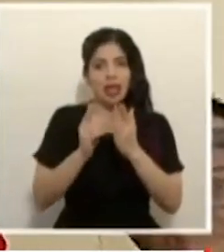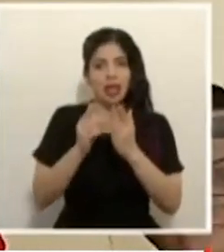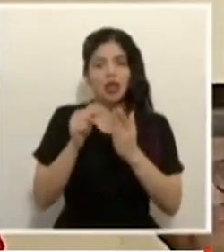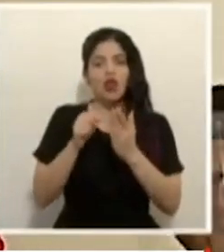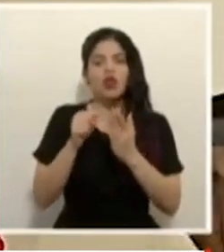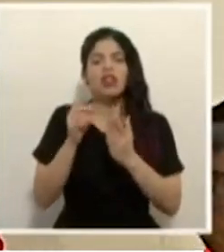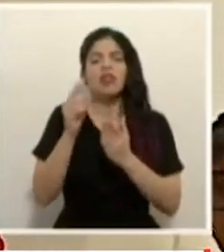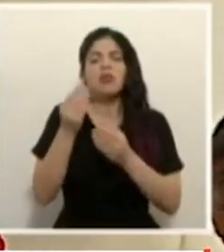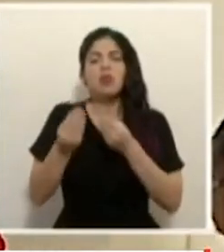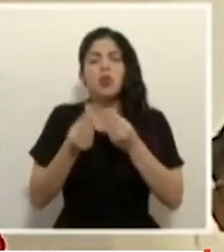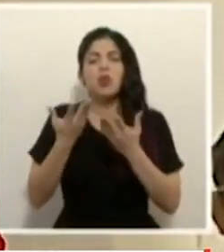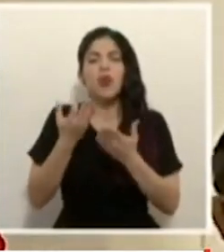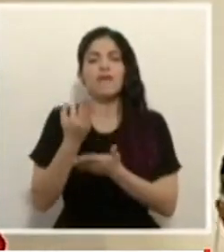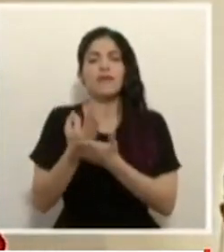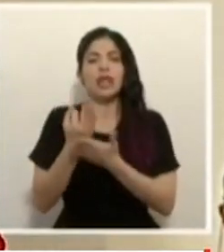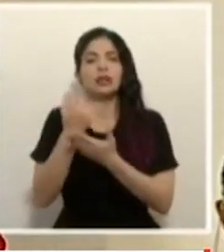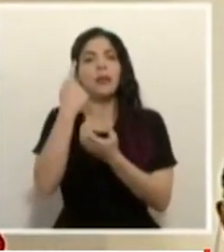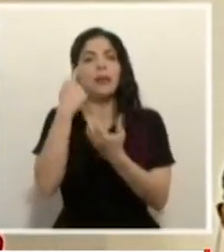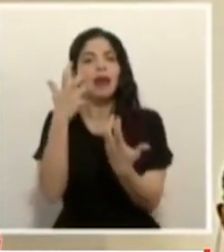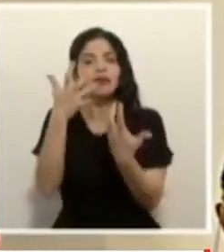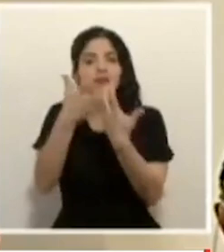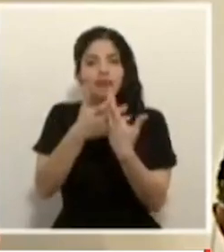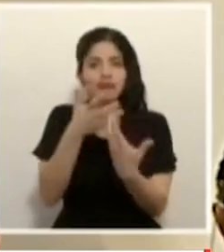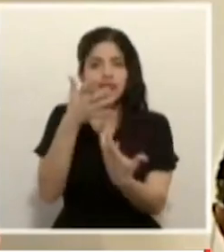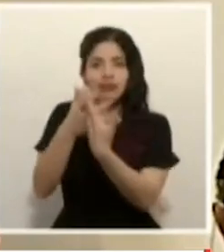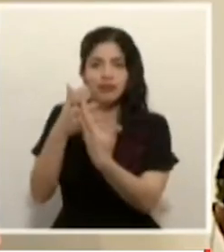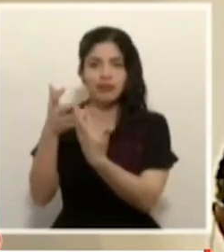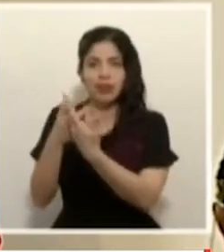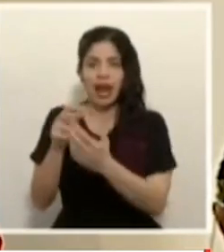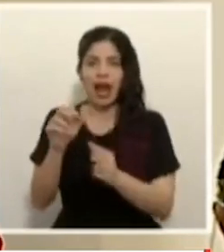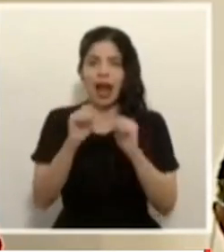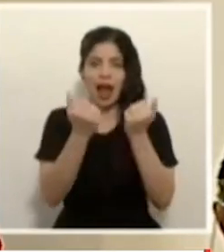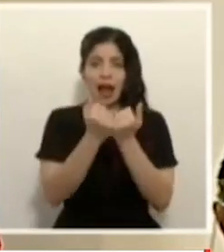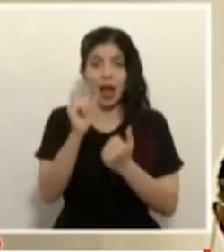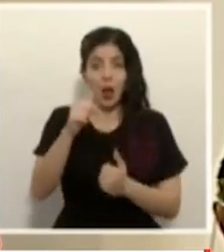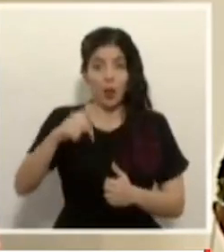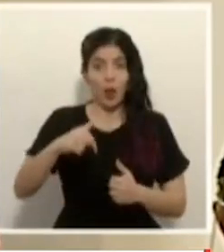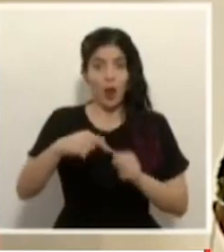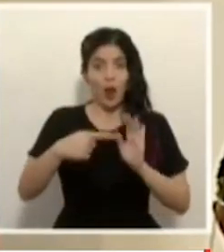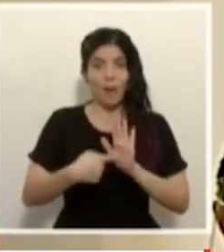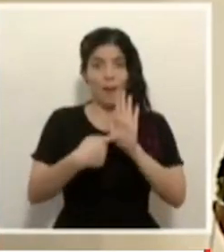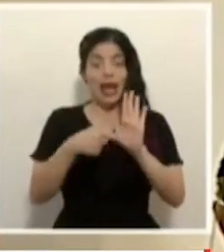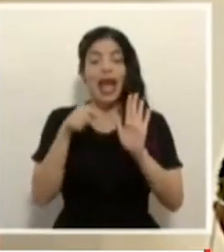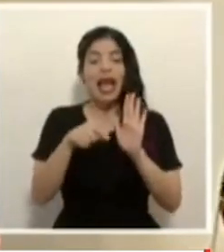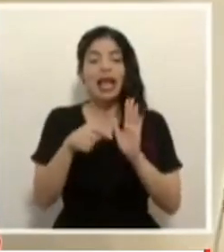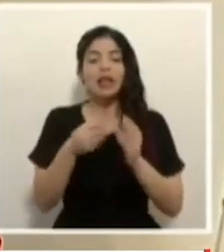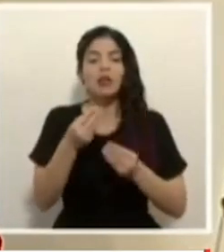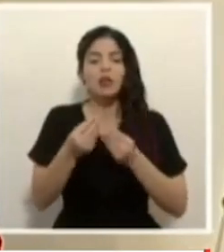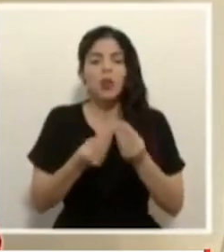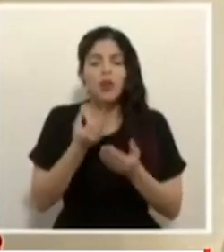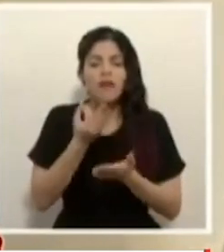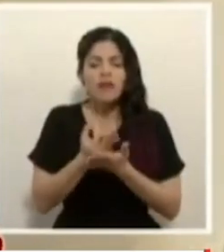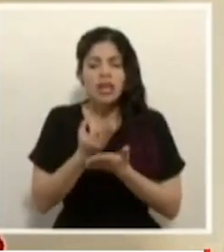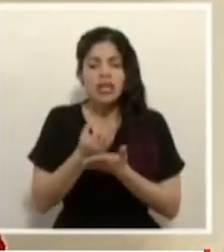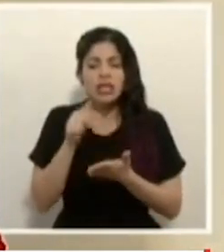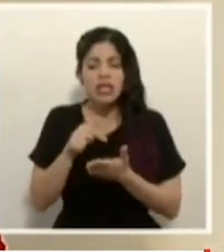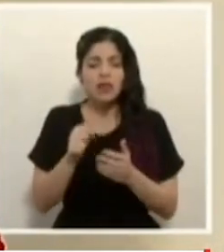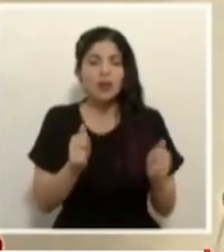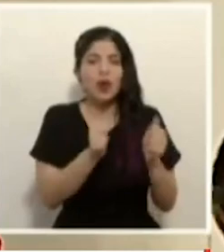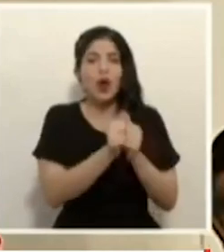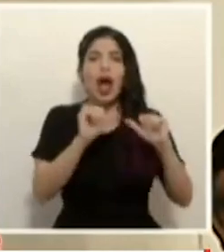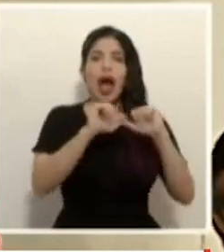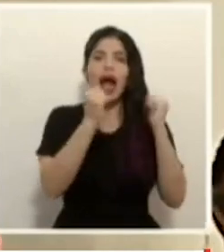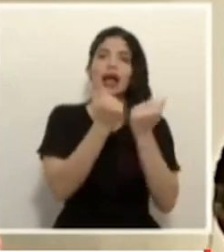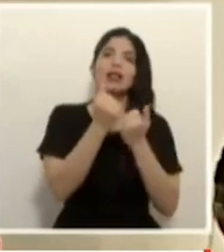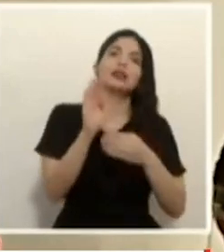a la medida de sectores, como el que vamos a presentar el día de hoy, que es un producto financiero que en conjunto con la Asociación